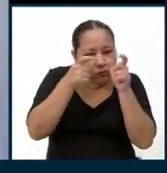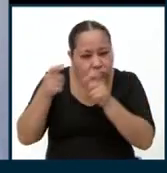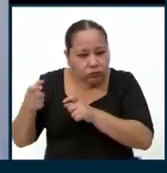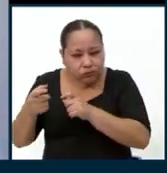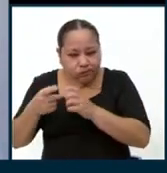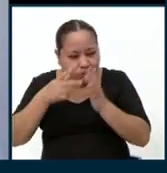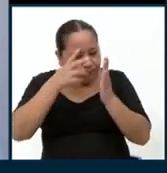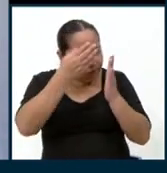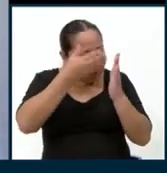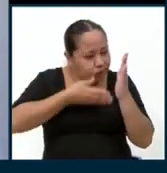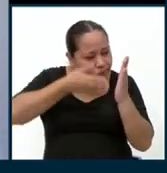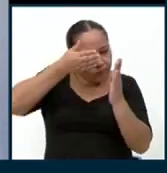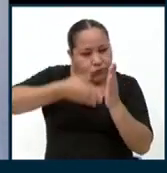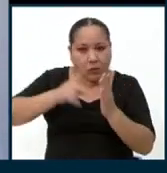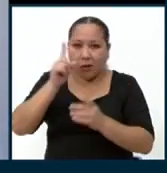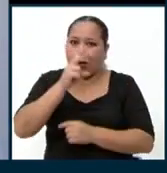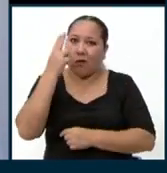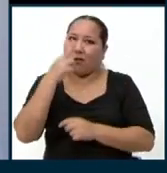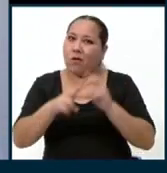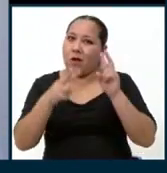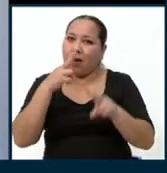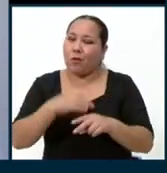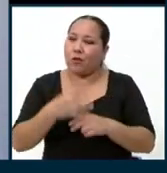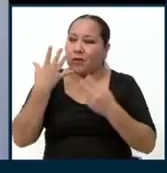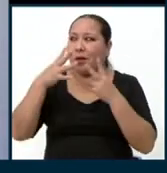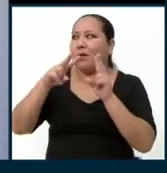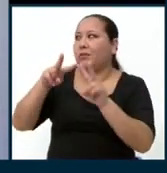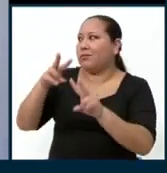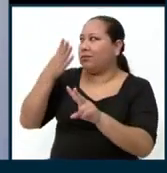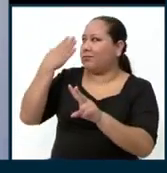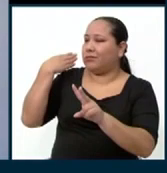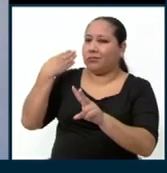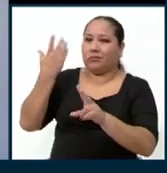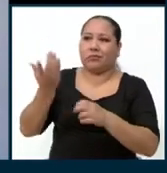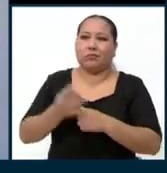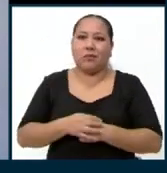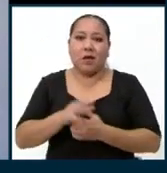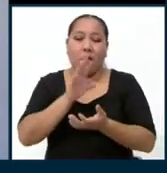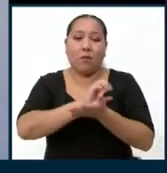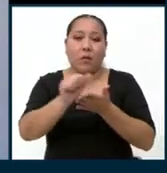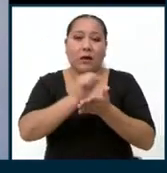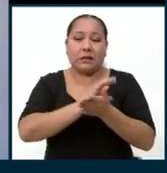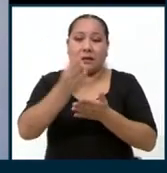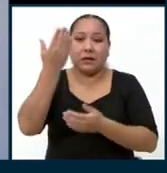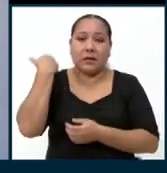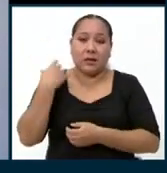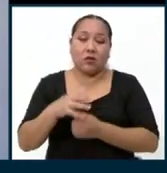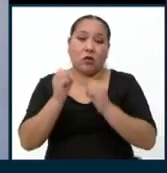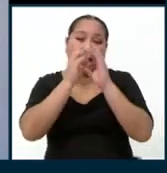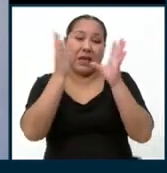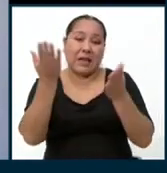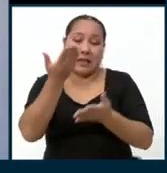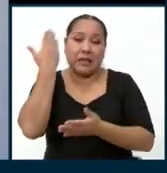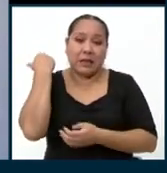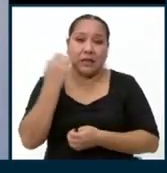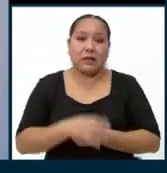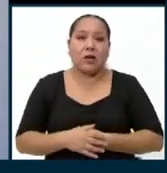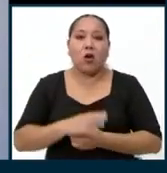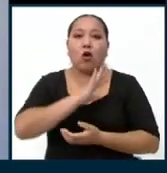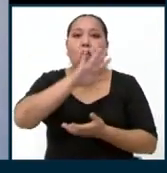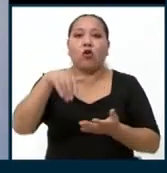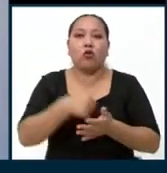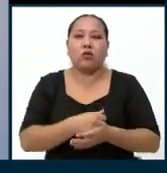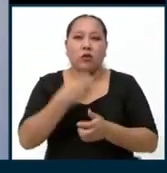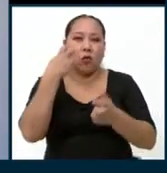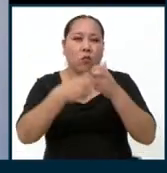del mismo. Y no veamos lo que ha pasado meses atrás, días atrás, con todo este